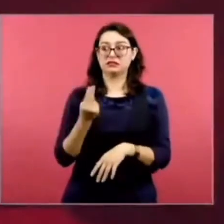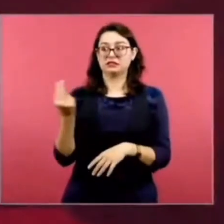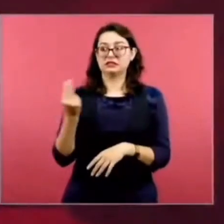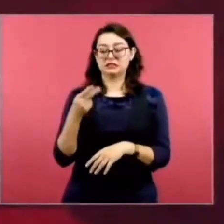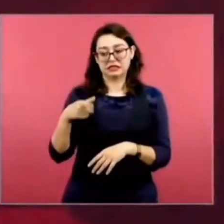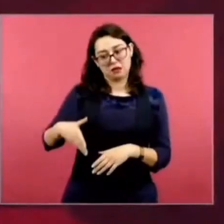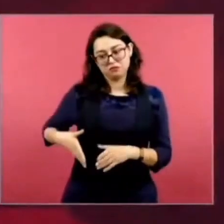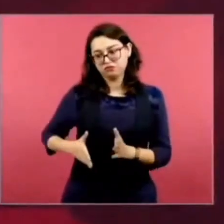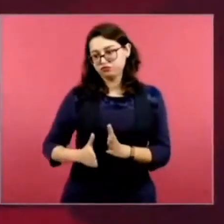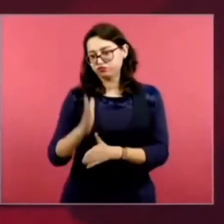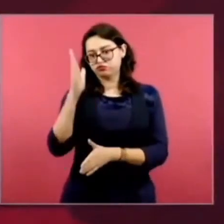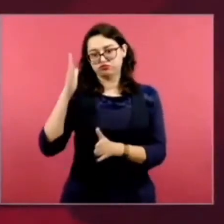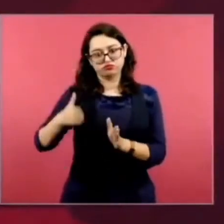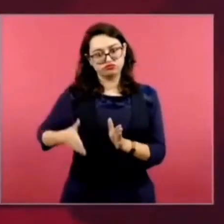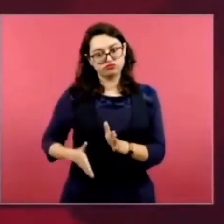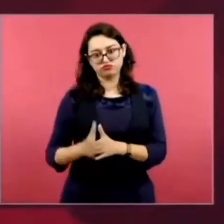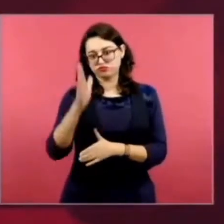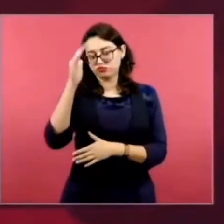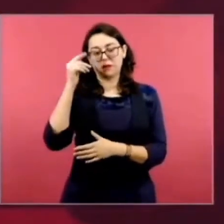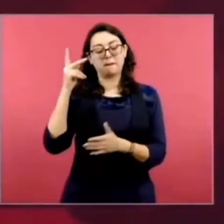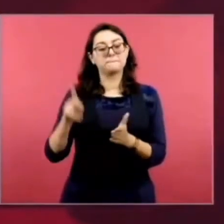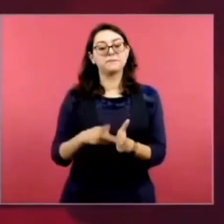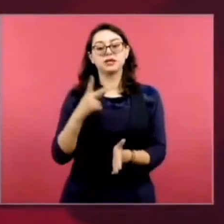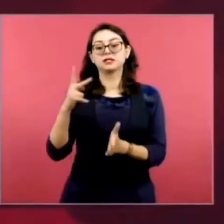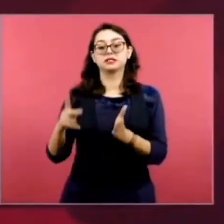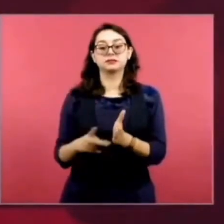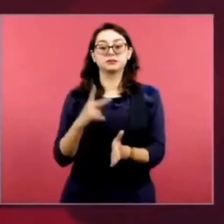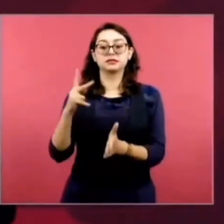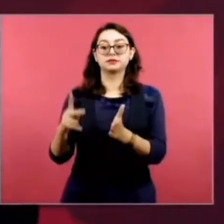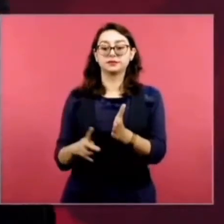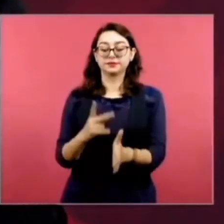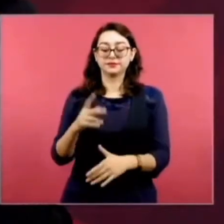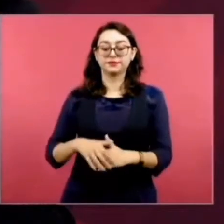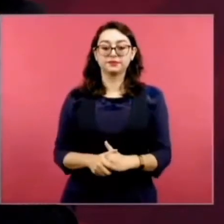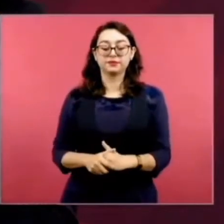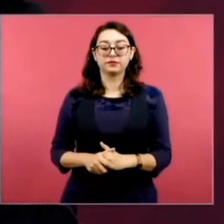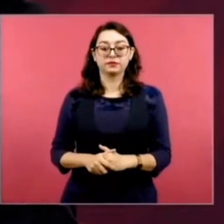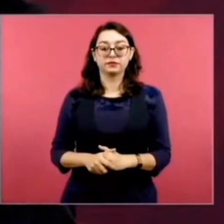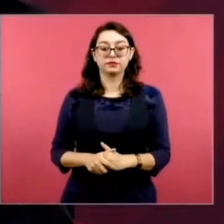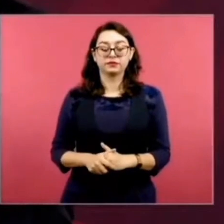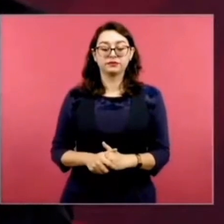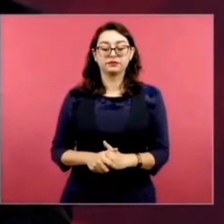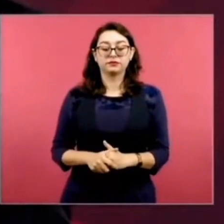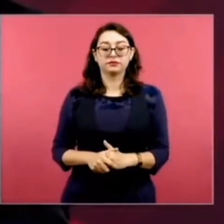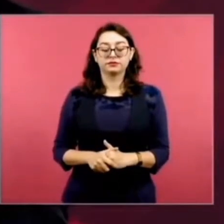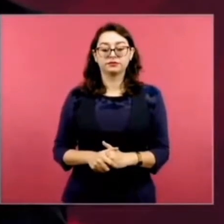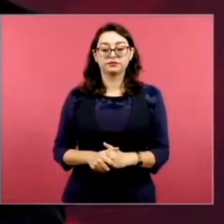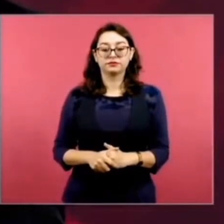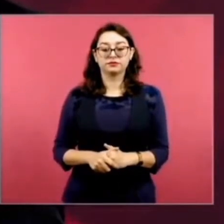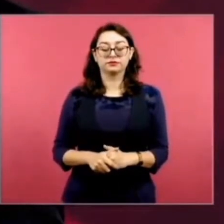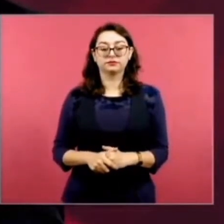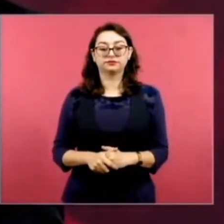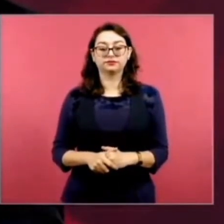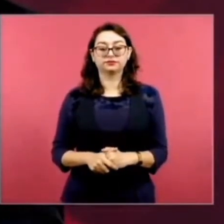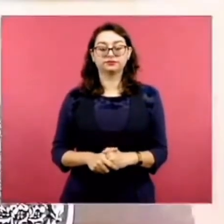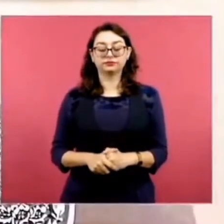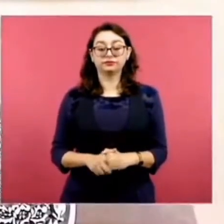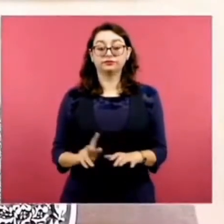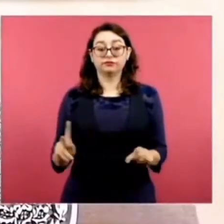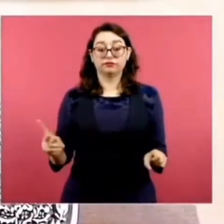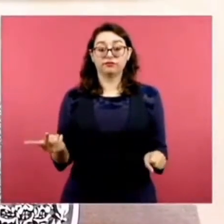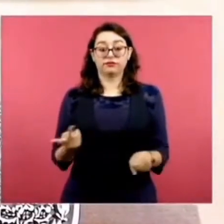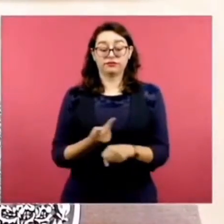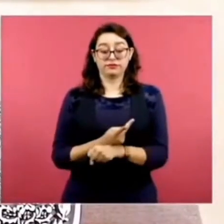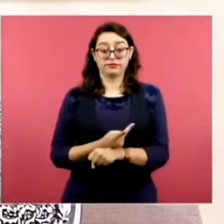Antes de la construcción de ese